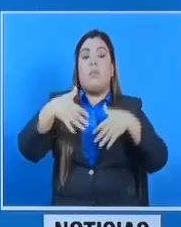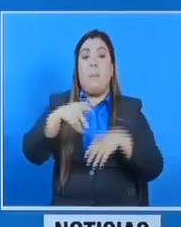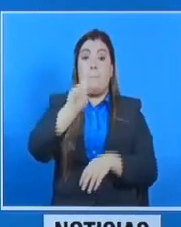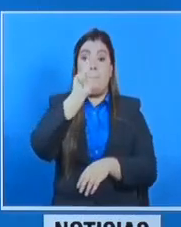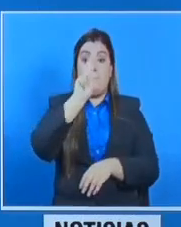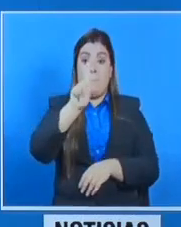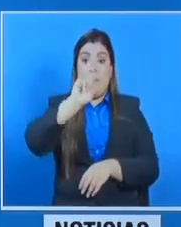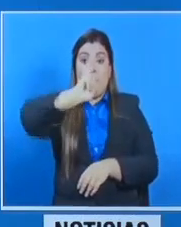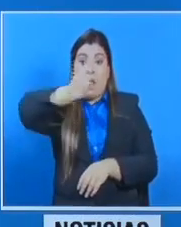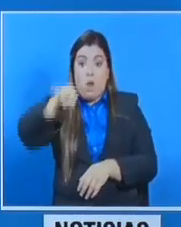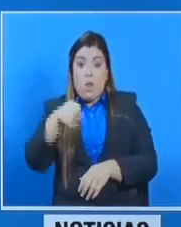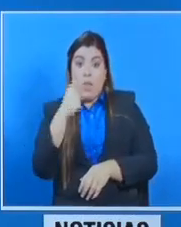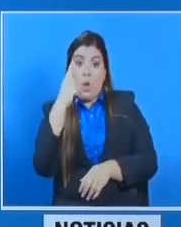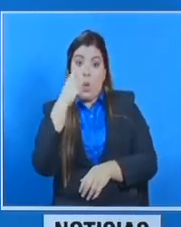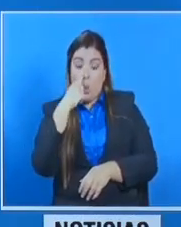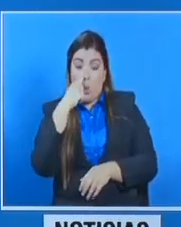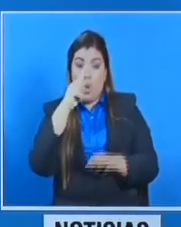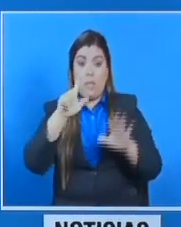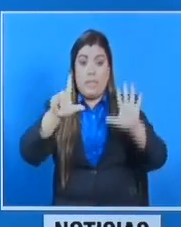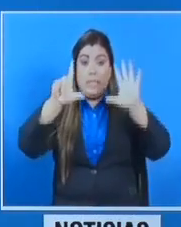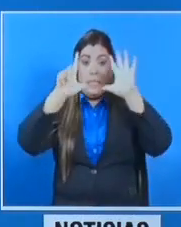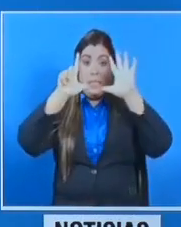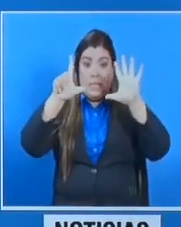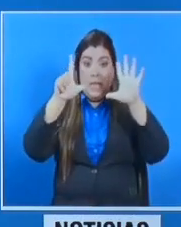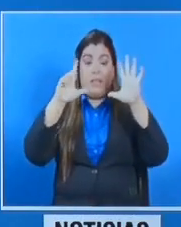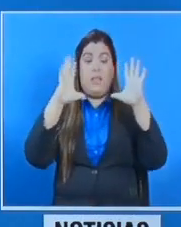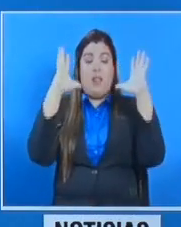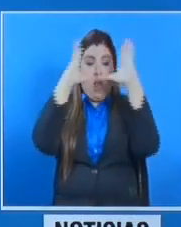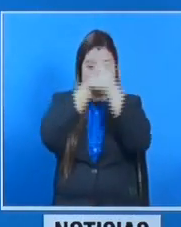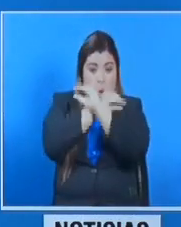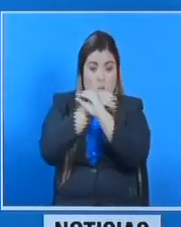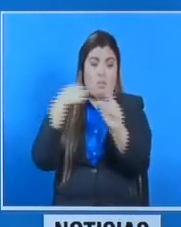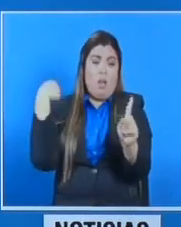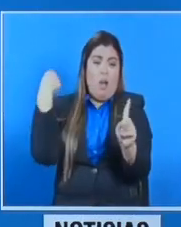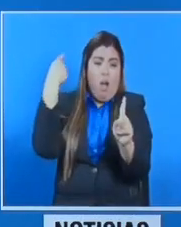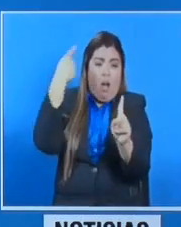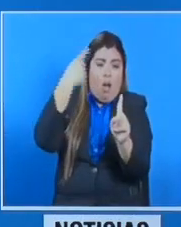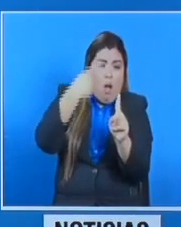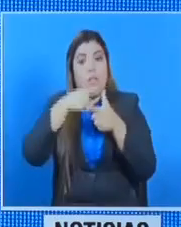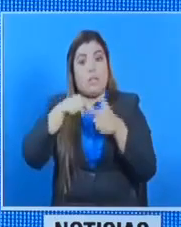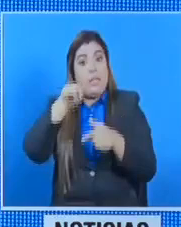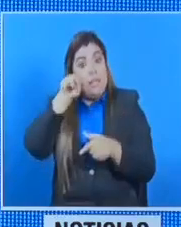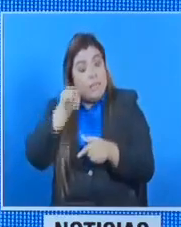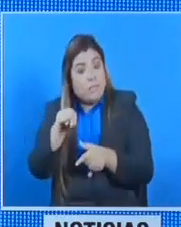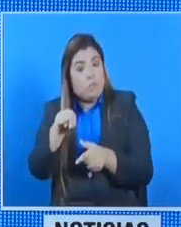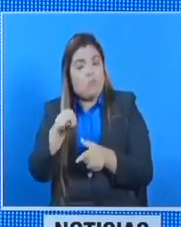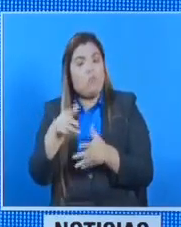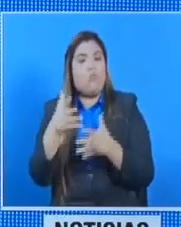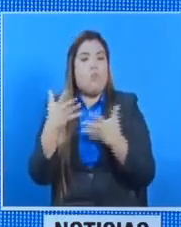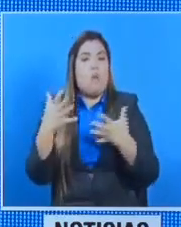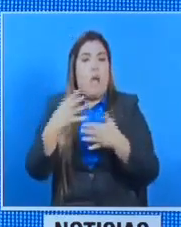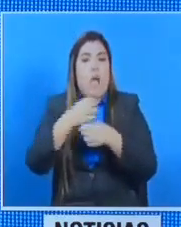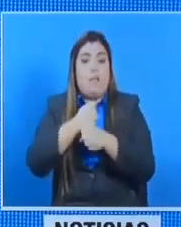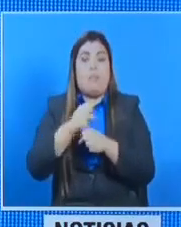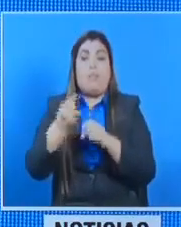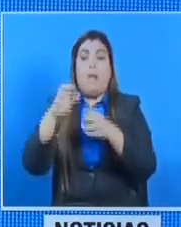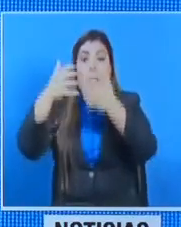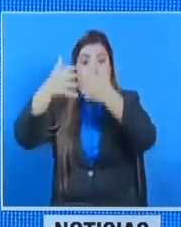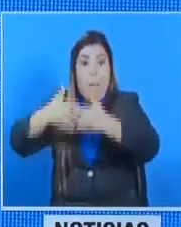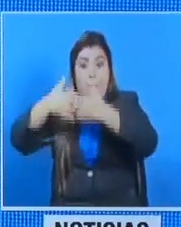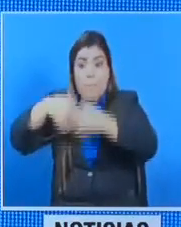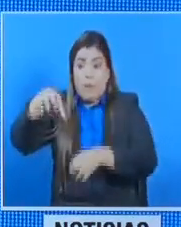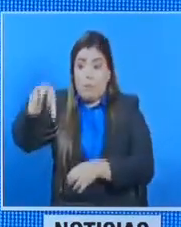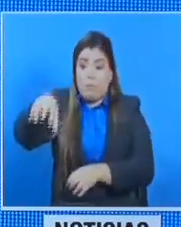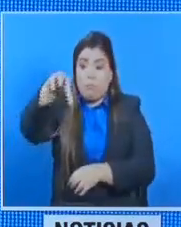de junio de 7 pm a 5 am del día siguiente. La creación de comités integrados por